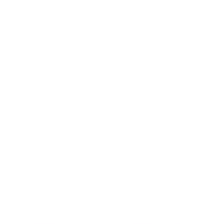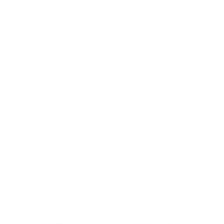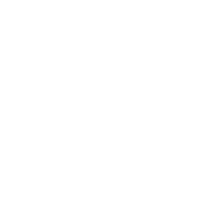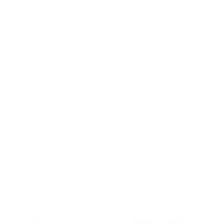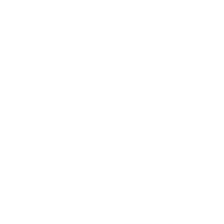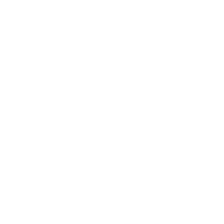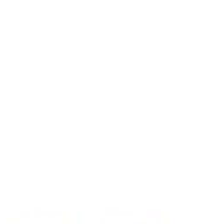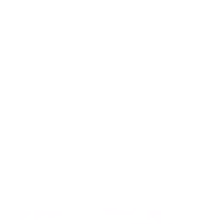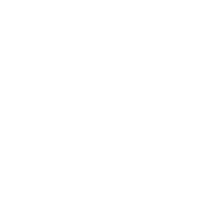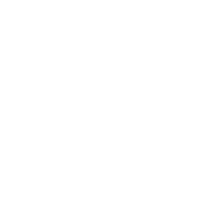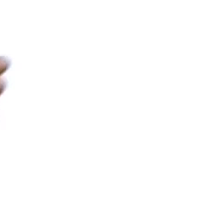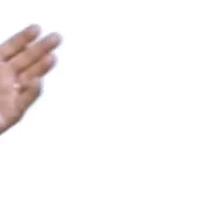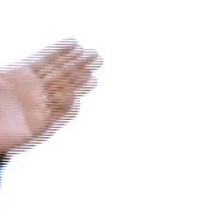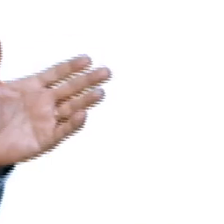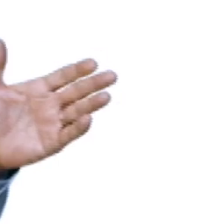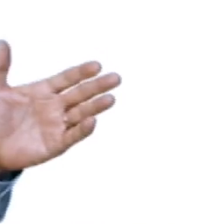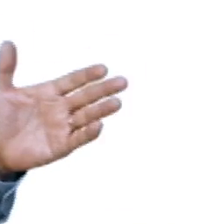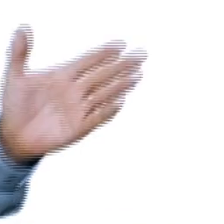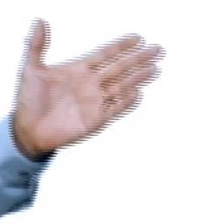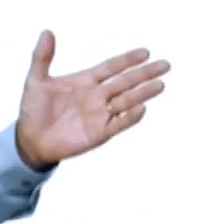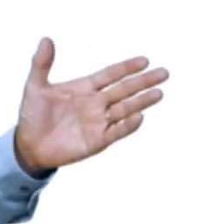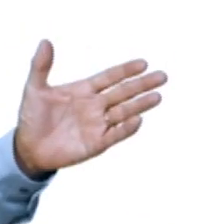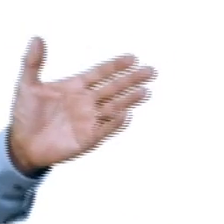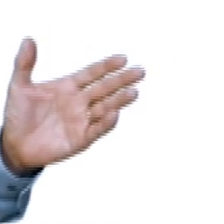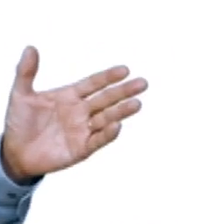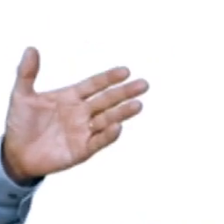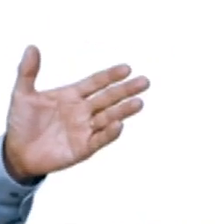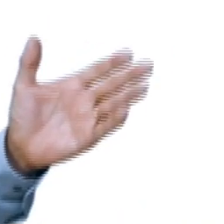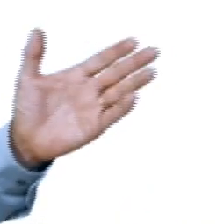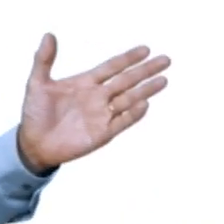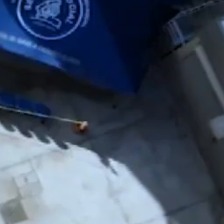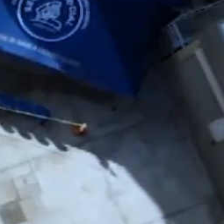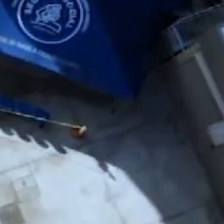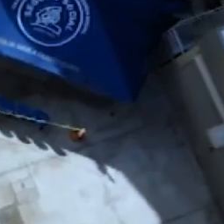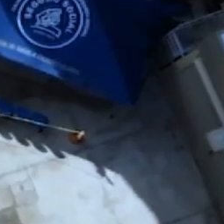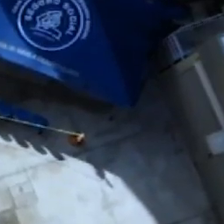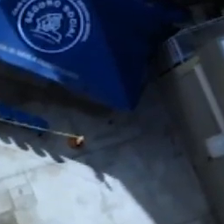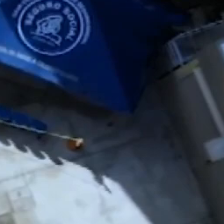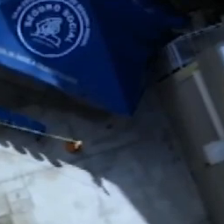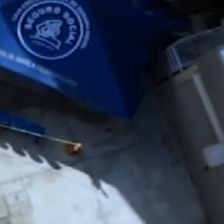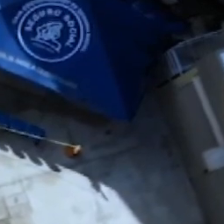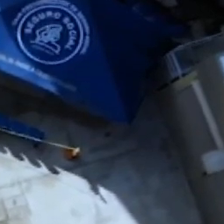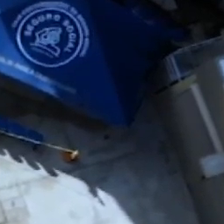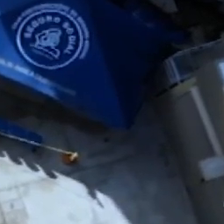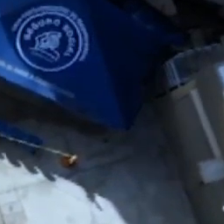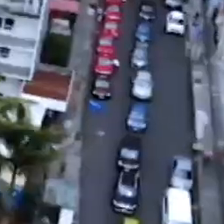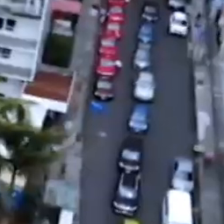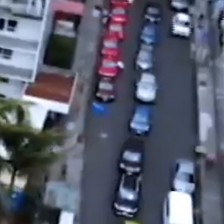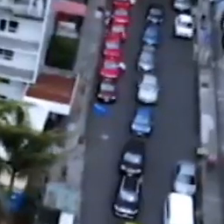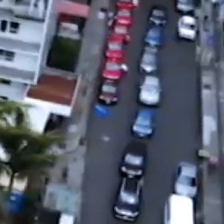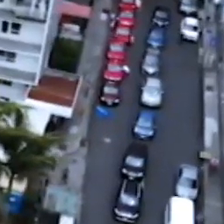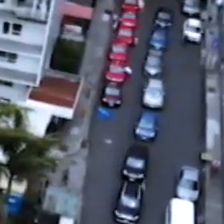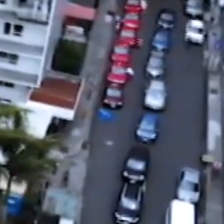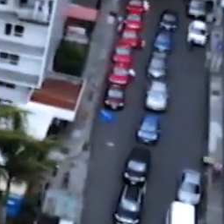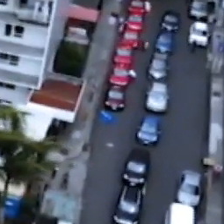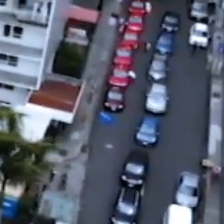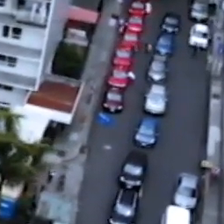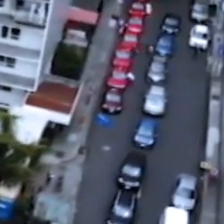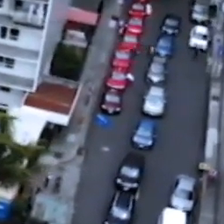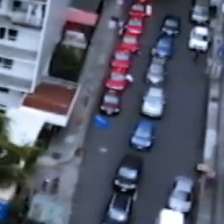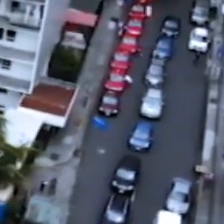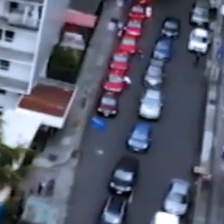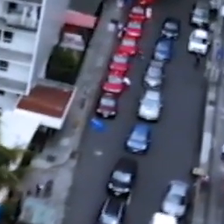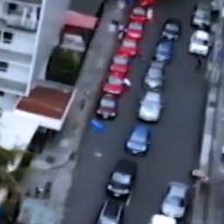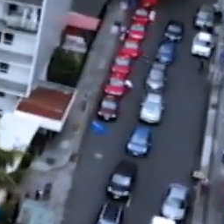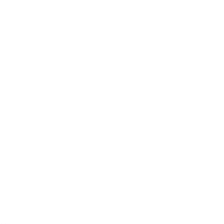En este tiempo de pandemia hemos dispuesto espacios diferenciados de los servicios de emergencias y urgencias de la caja para